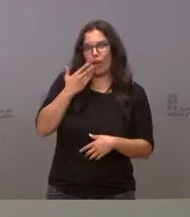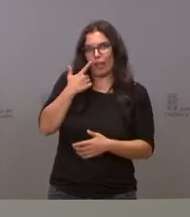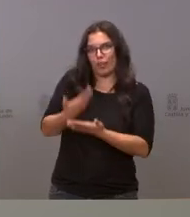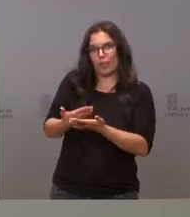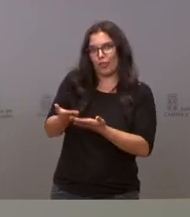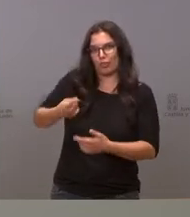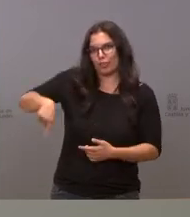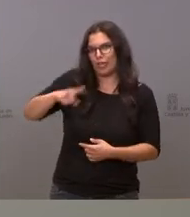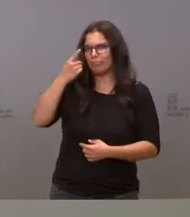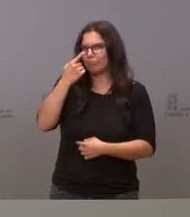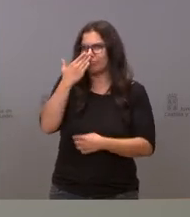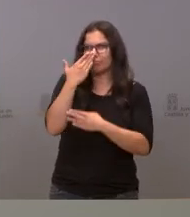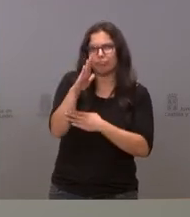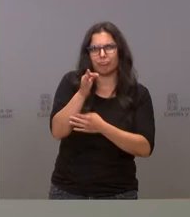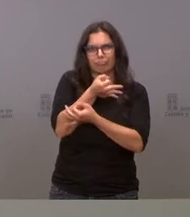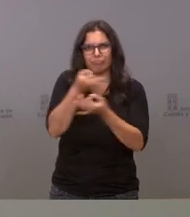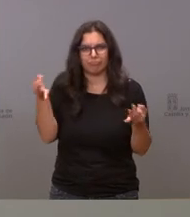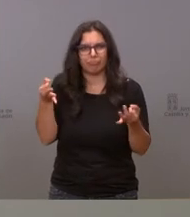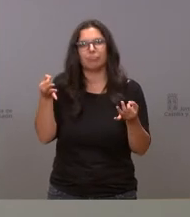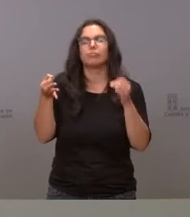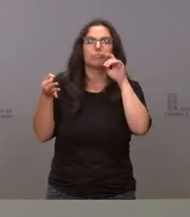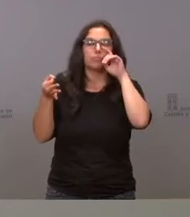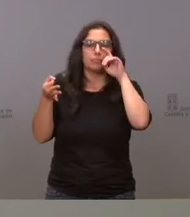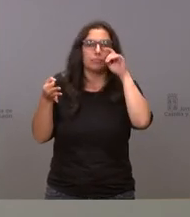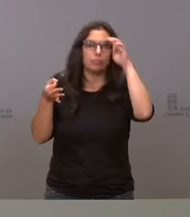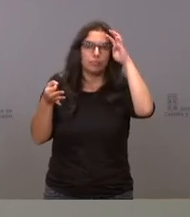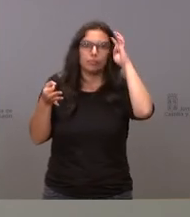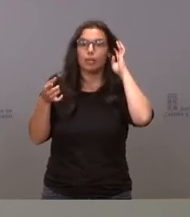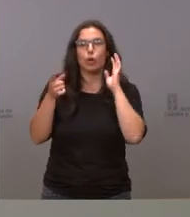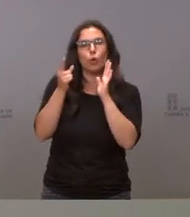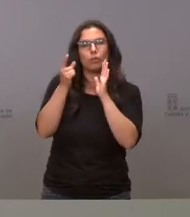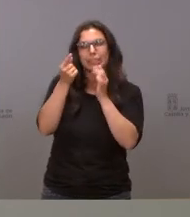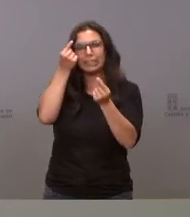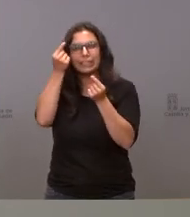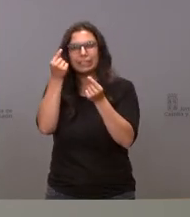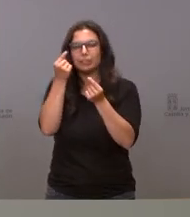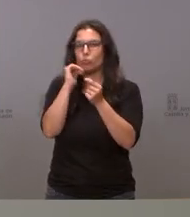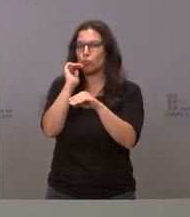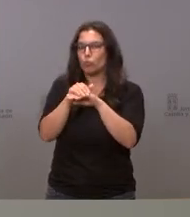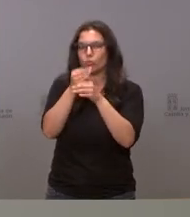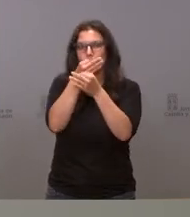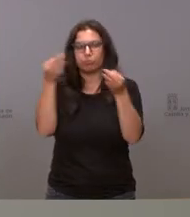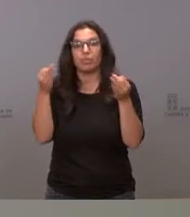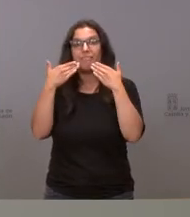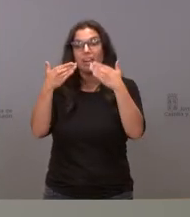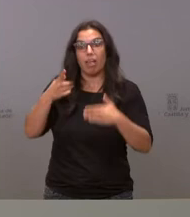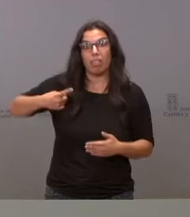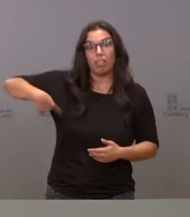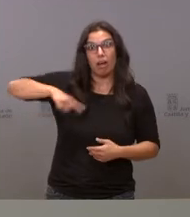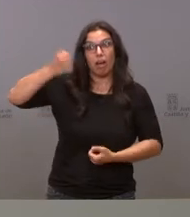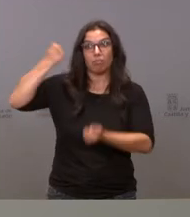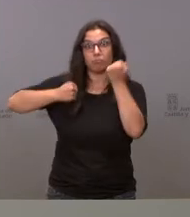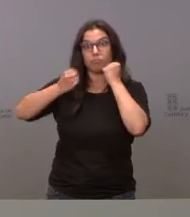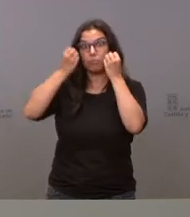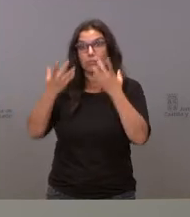y lo que y lo que ha sucedido con su presencialidad que han sido pues muy cuidadosos y gracias a ellos pues hemos mantenido los